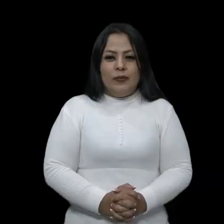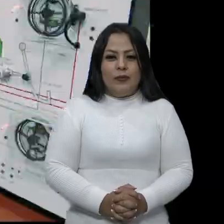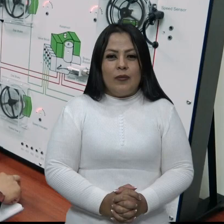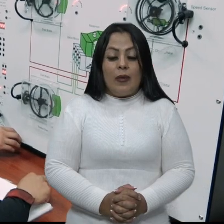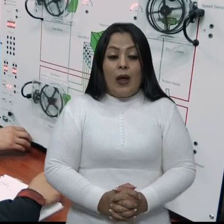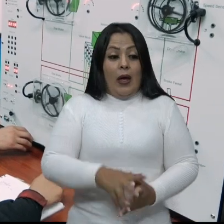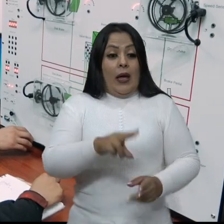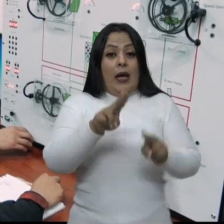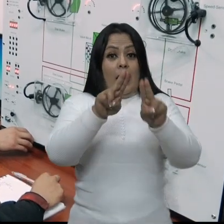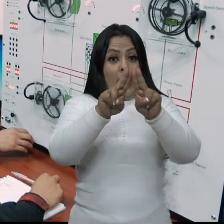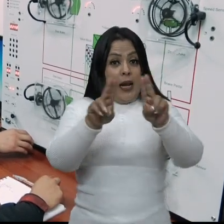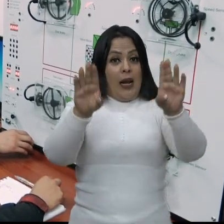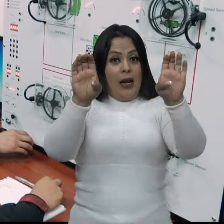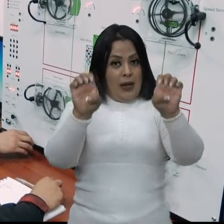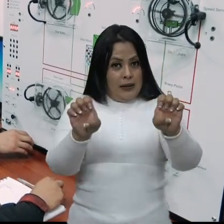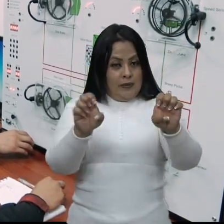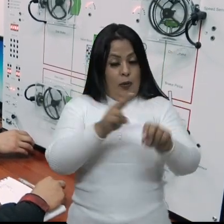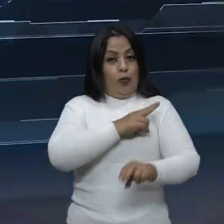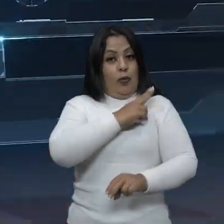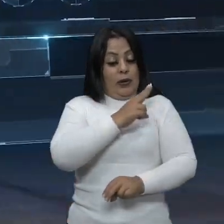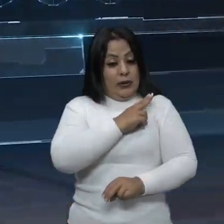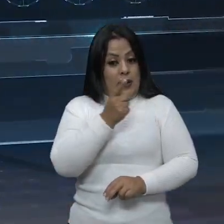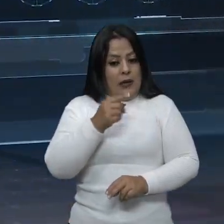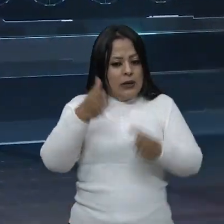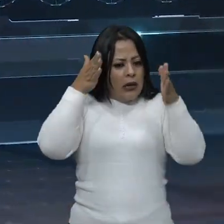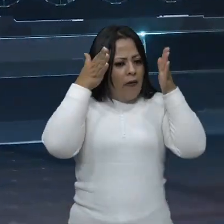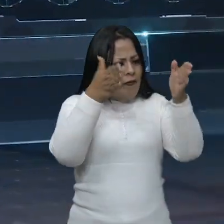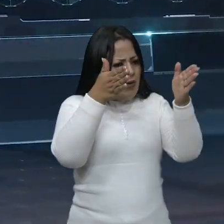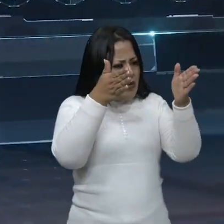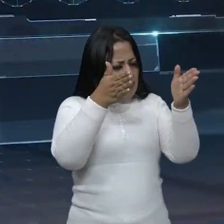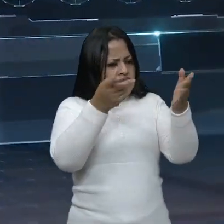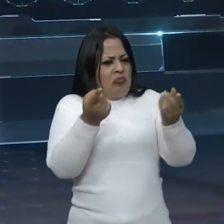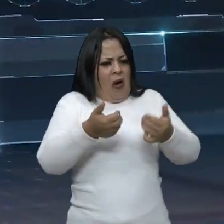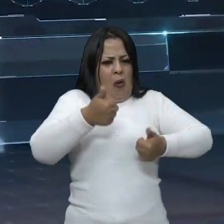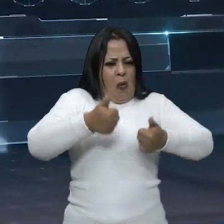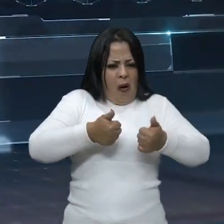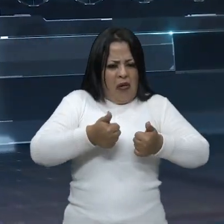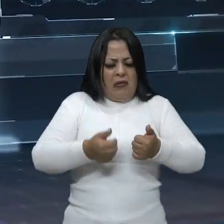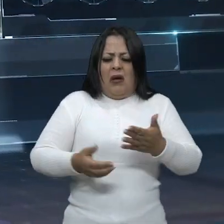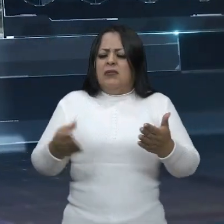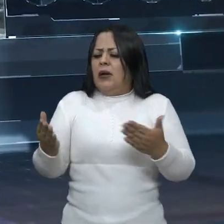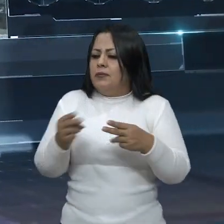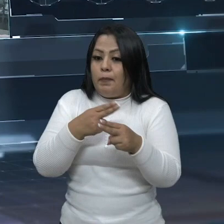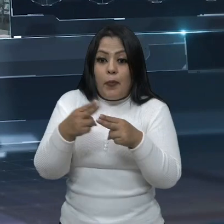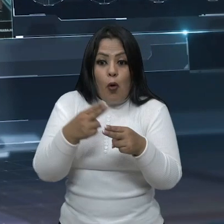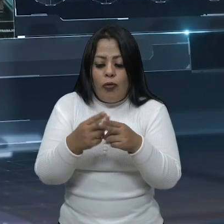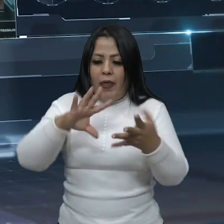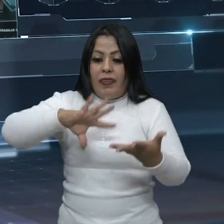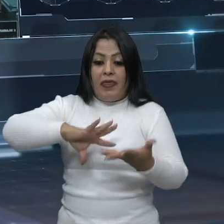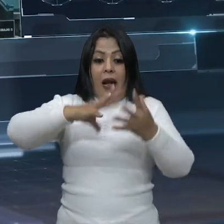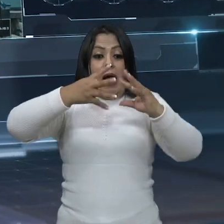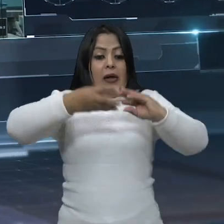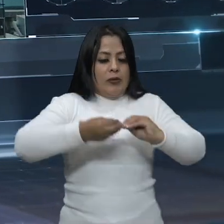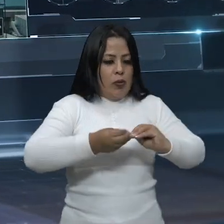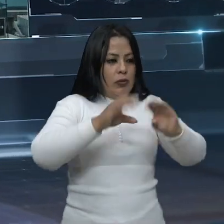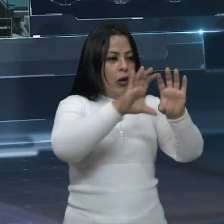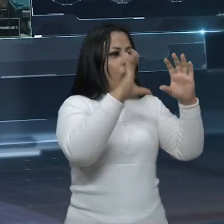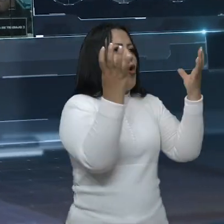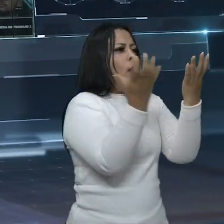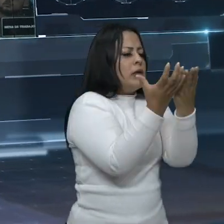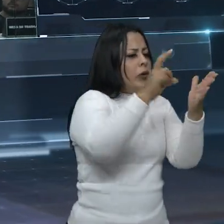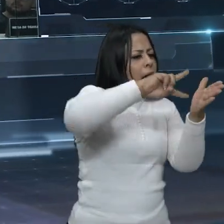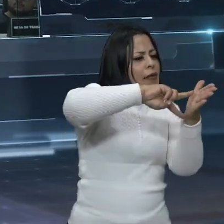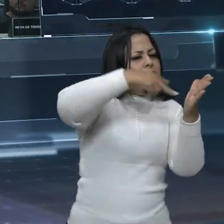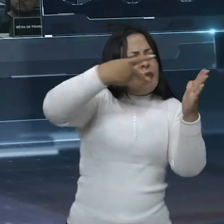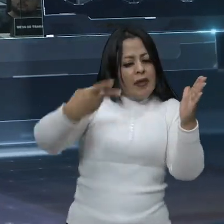La Universidad de las Fuerzas Armadas ESPE se enfrenta al desafío de adaptarse a las rápidas transformaciones que la globalización y la